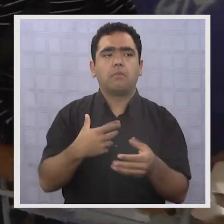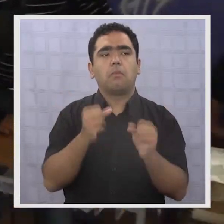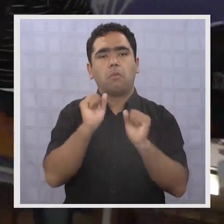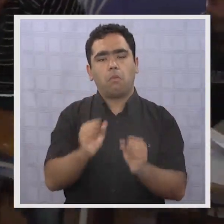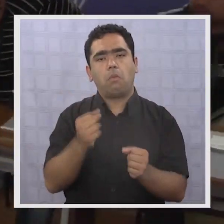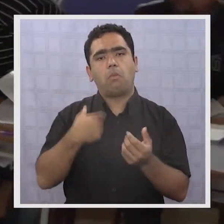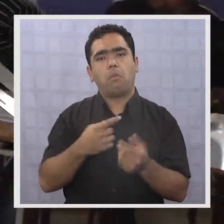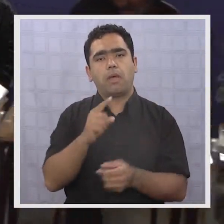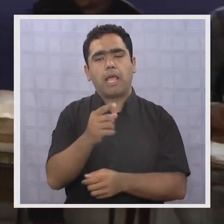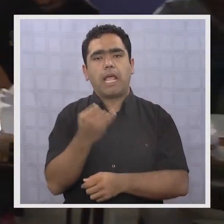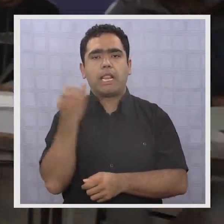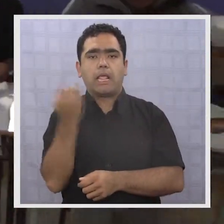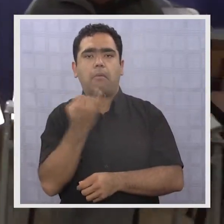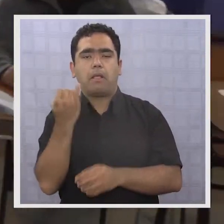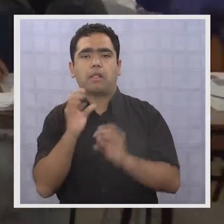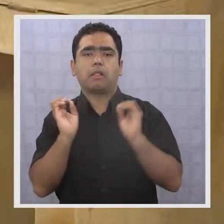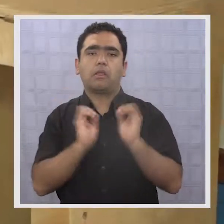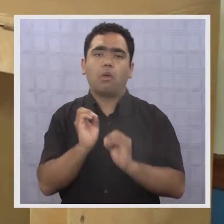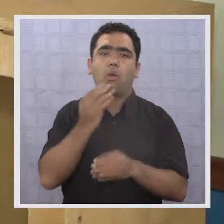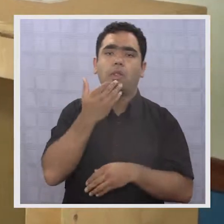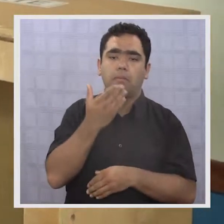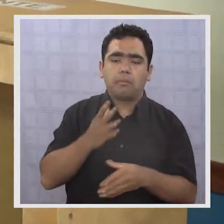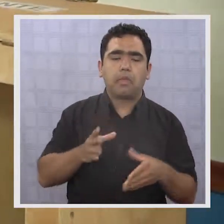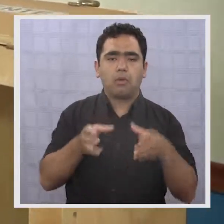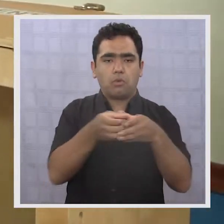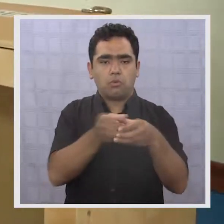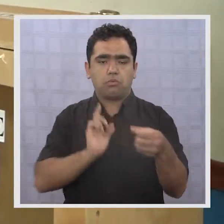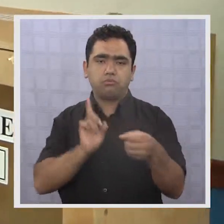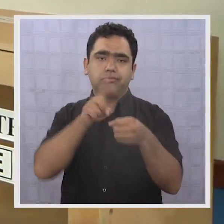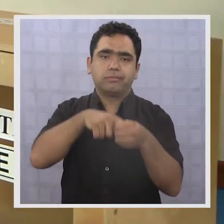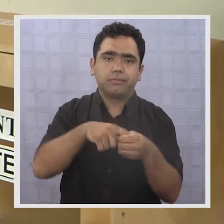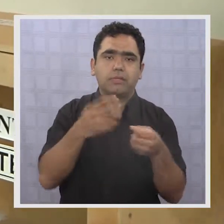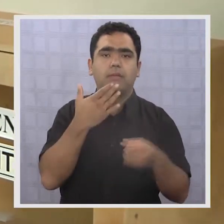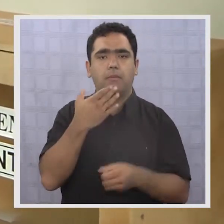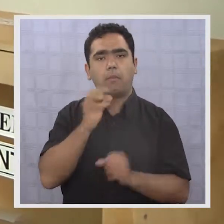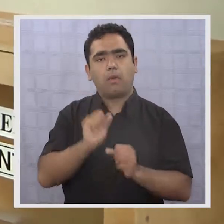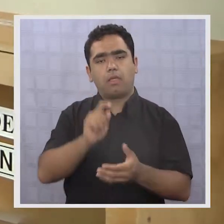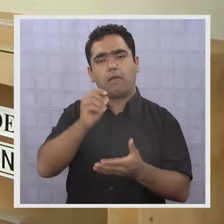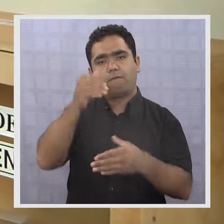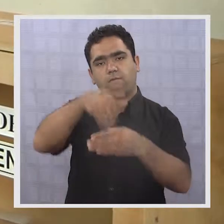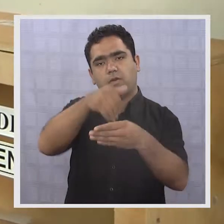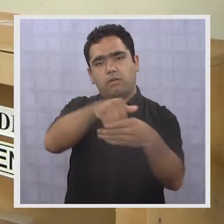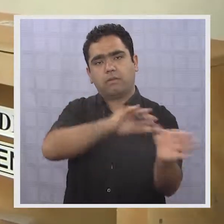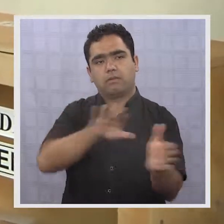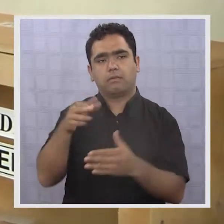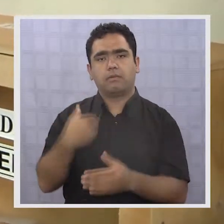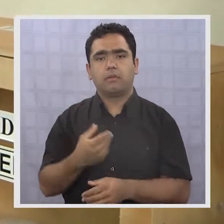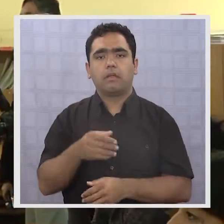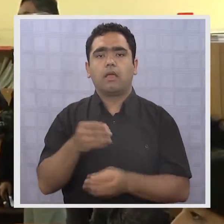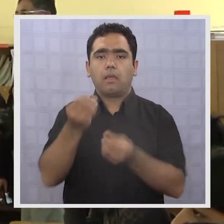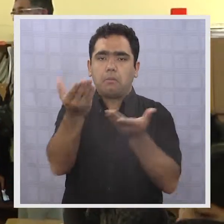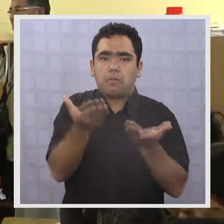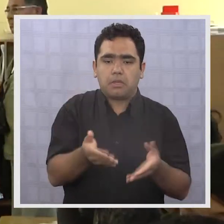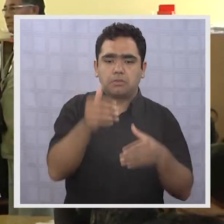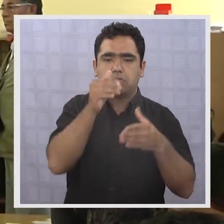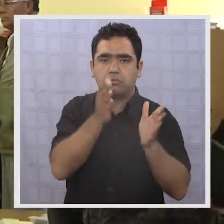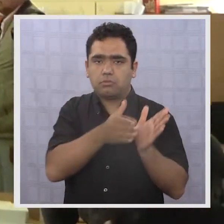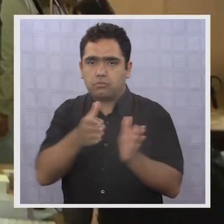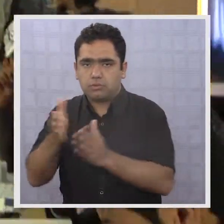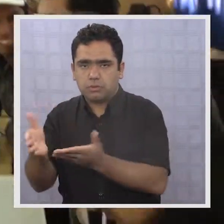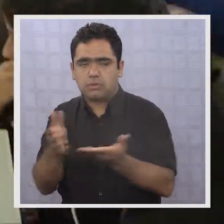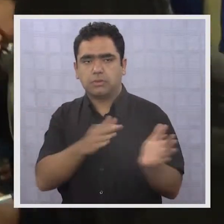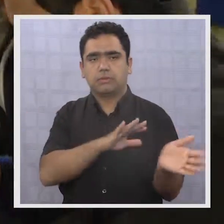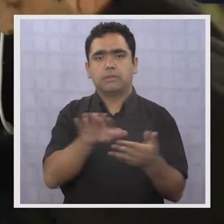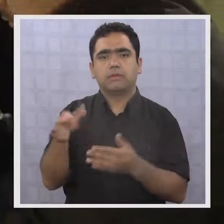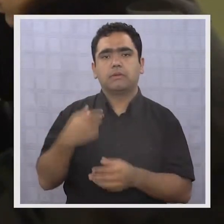mayoría. De allí el llamado del partido radical a ser parte de este proceso. La gente ha constatado que los parlamentarios se han